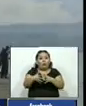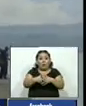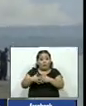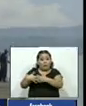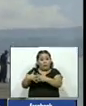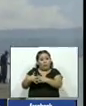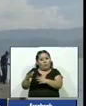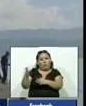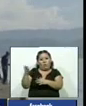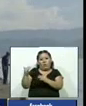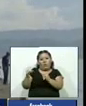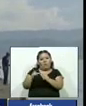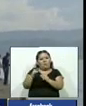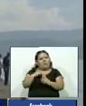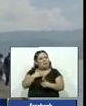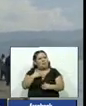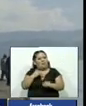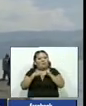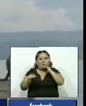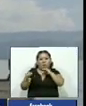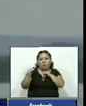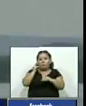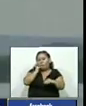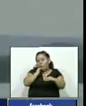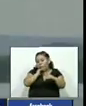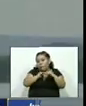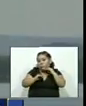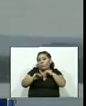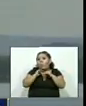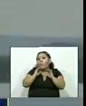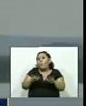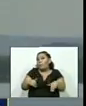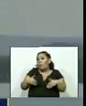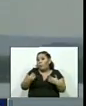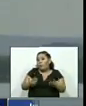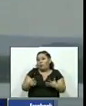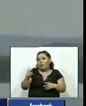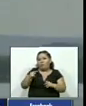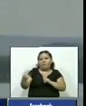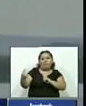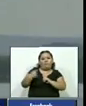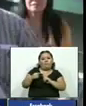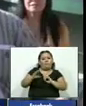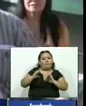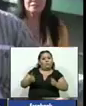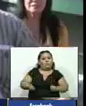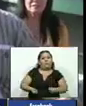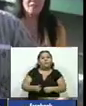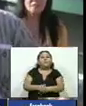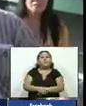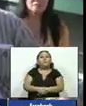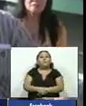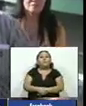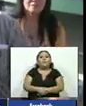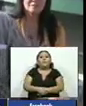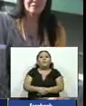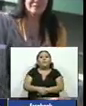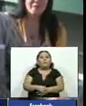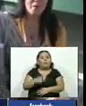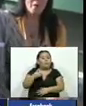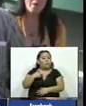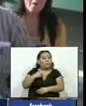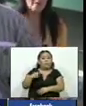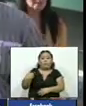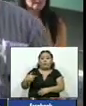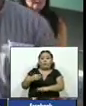Unidos parecían frustrados tras tomar una serie de medidas en contra de su gobierno Vamos a resistir nunca nos vamos